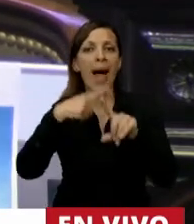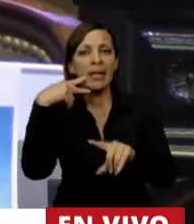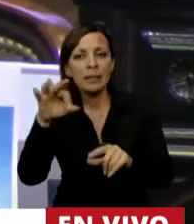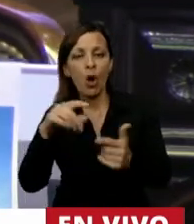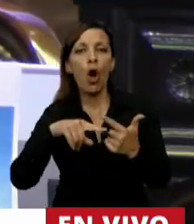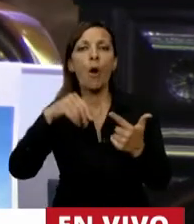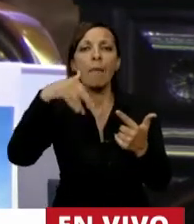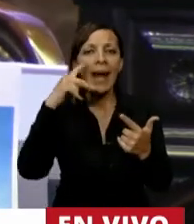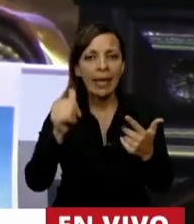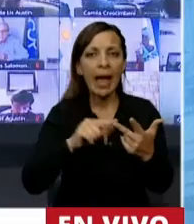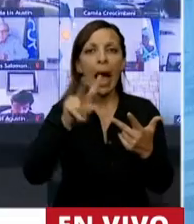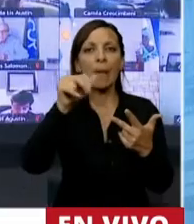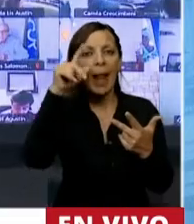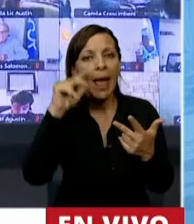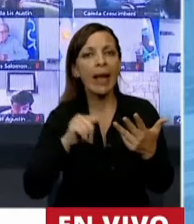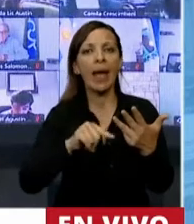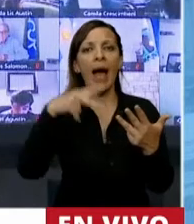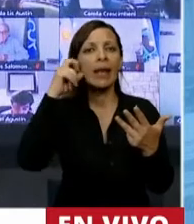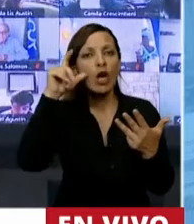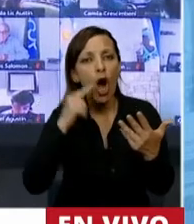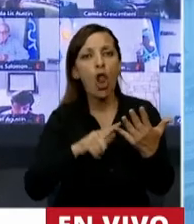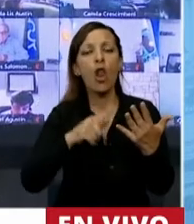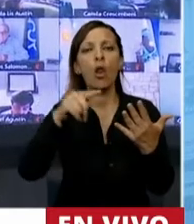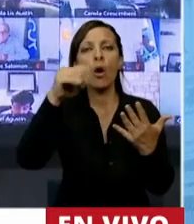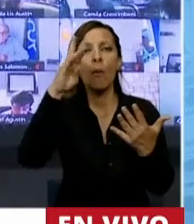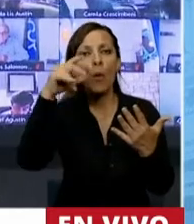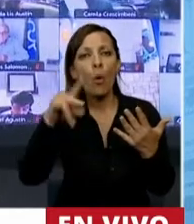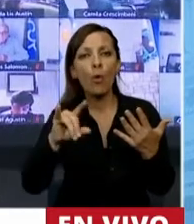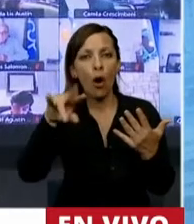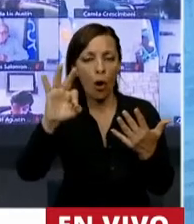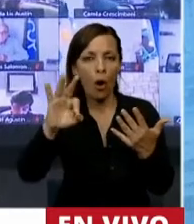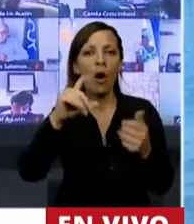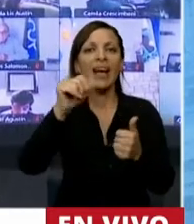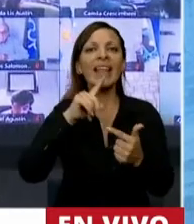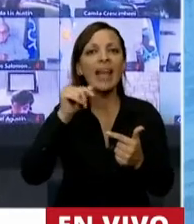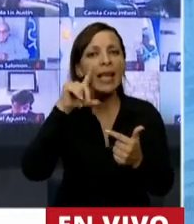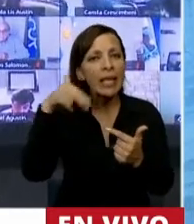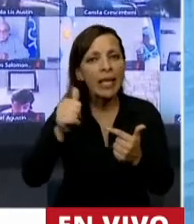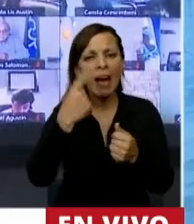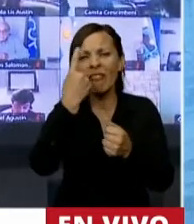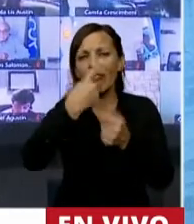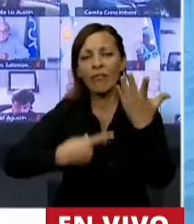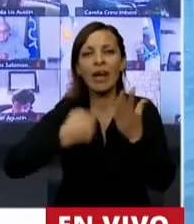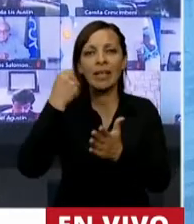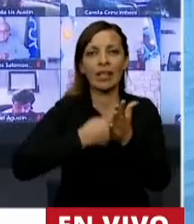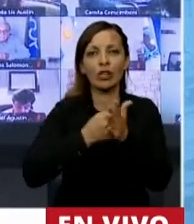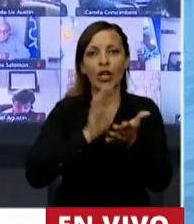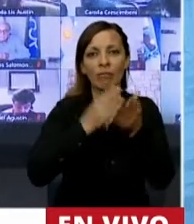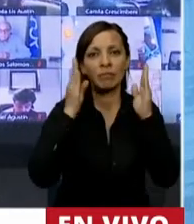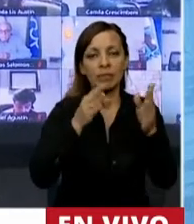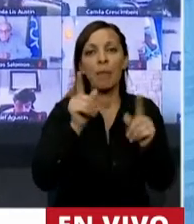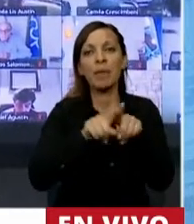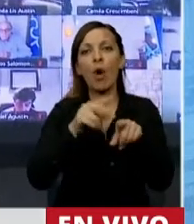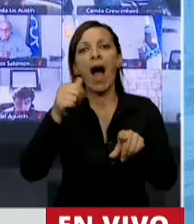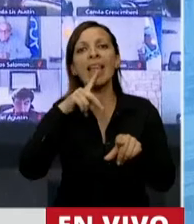como María, como Valeria, como Nicole, como Bruno, como Catalina, como históricos militantes del ambiente, como